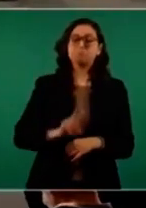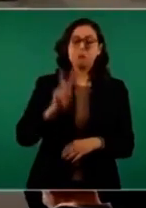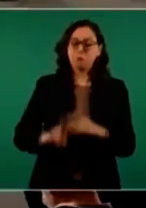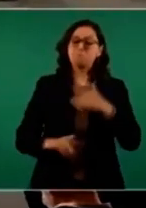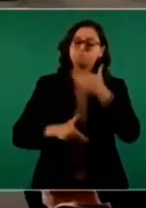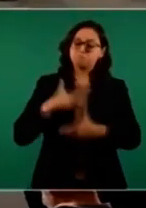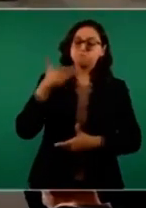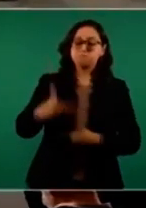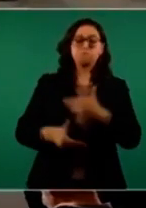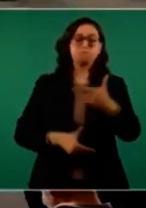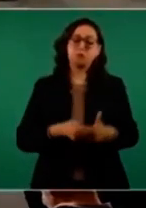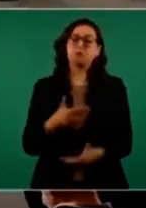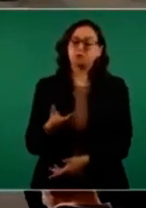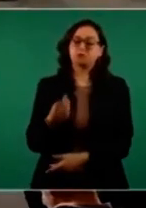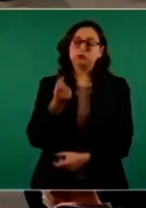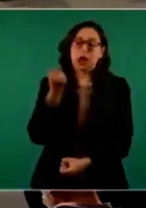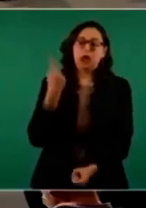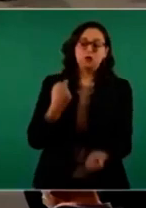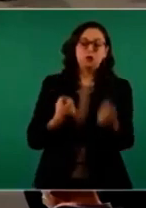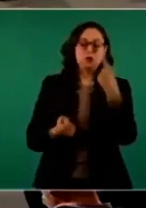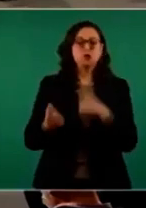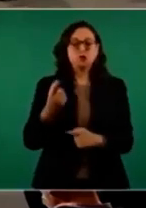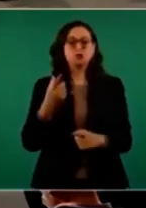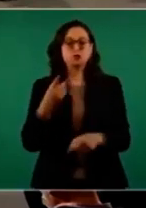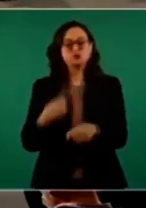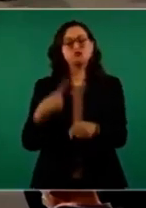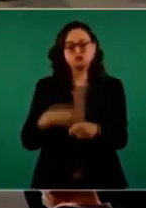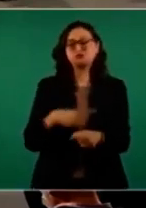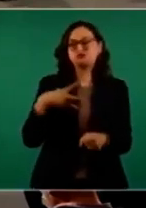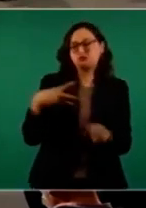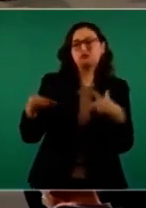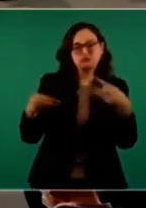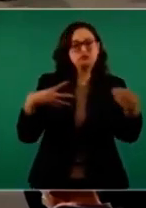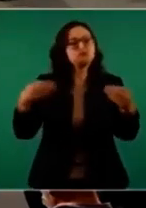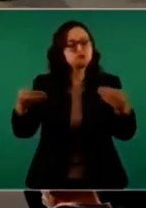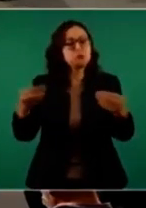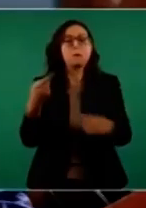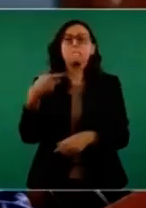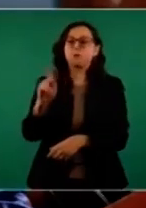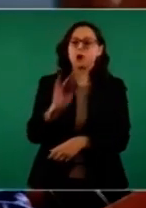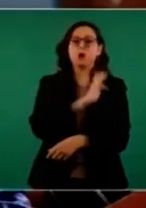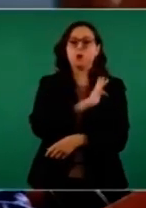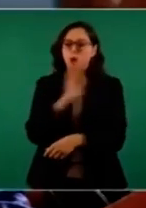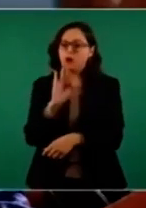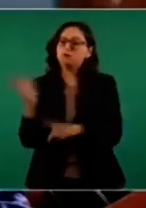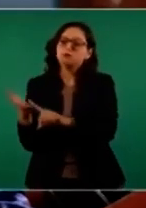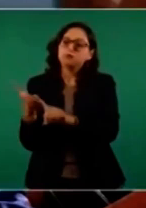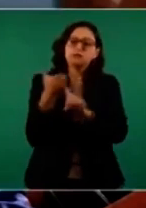algún niño se contagie, pero se puede aislar, se atiende,